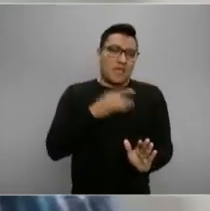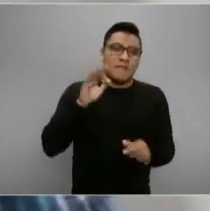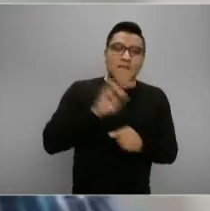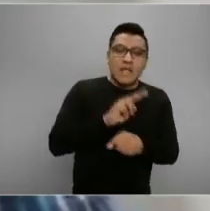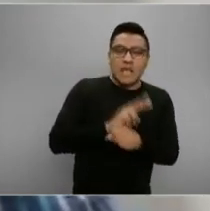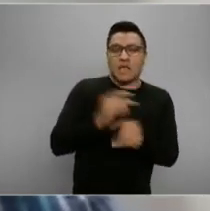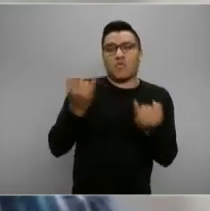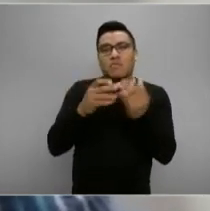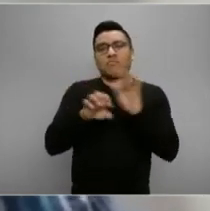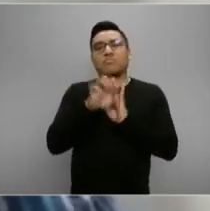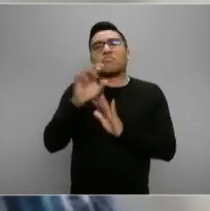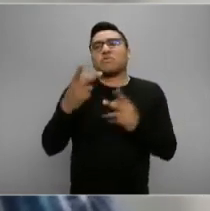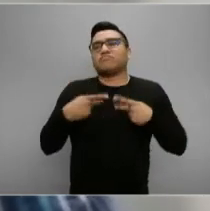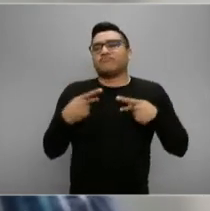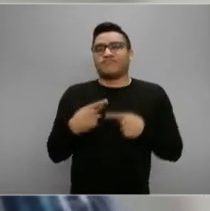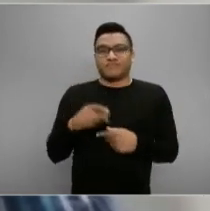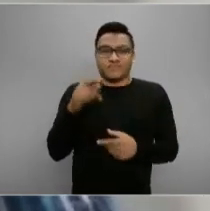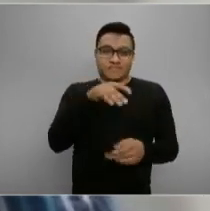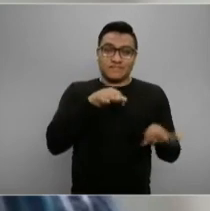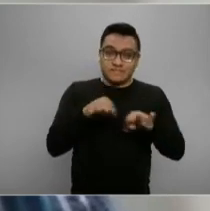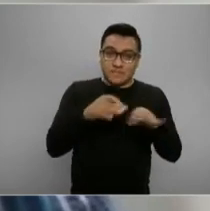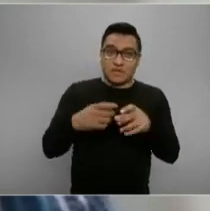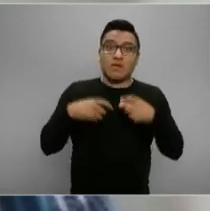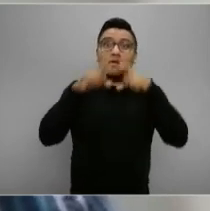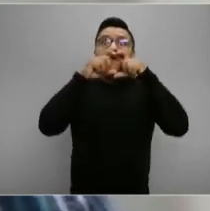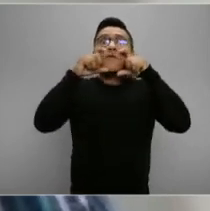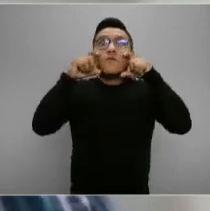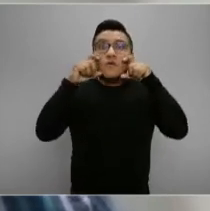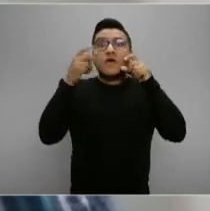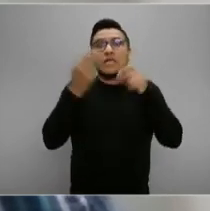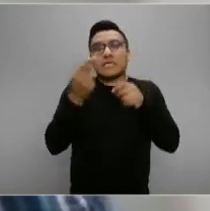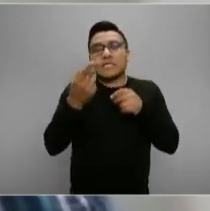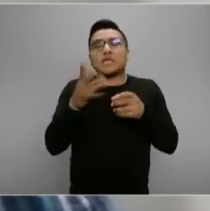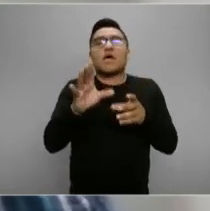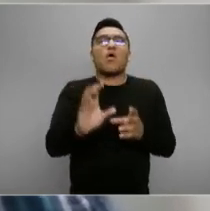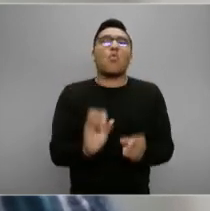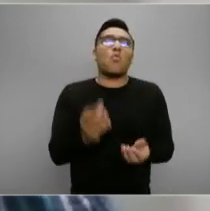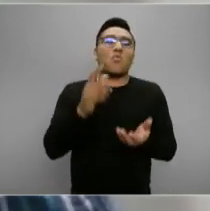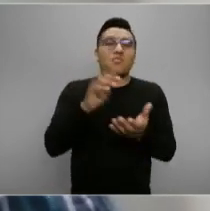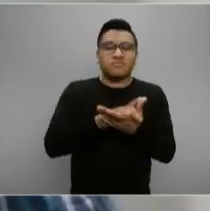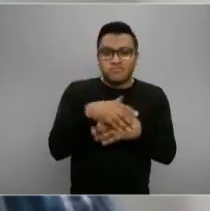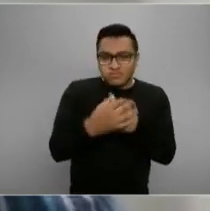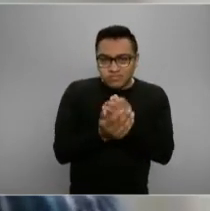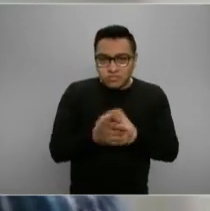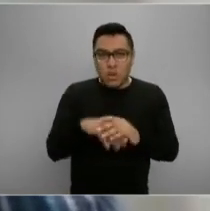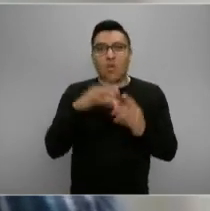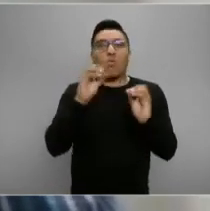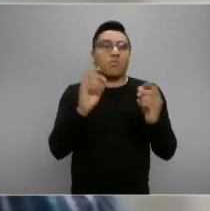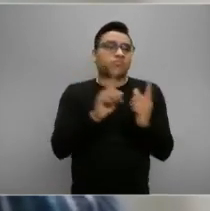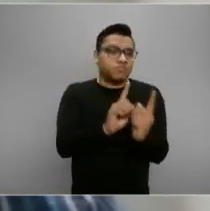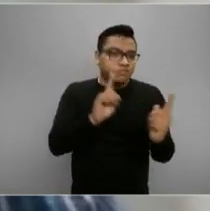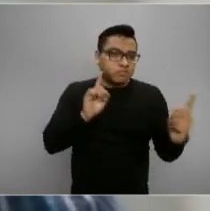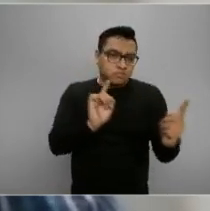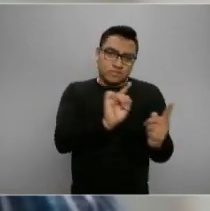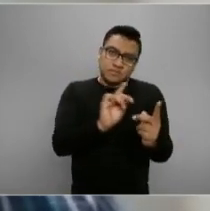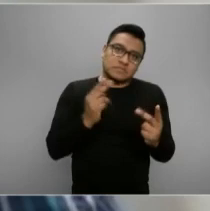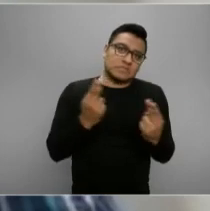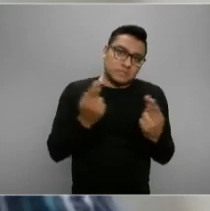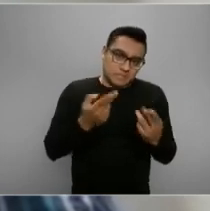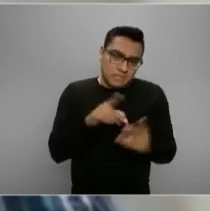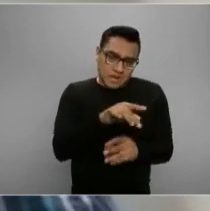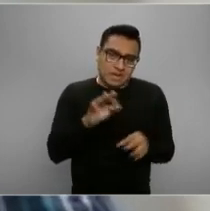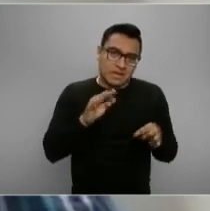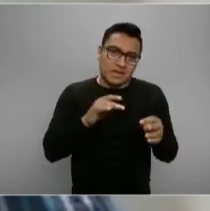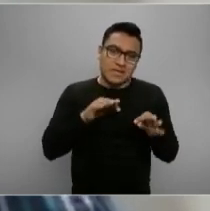obviamente, su cubrebocas, que cada media hora se estén lavando las manos, que se mantenga una distancia sana, que se reduzca al